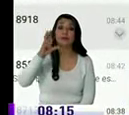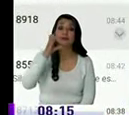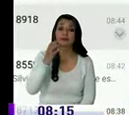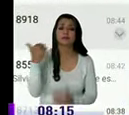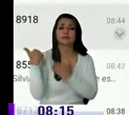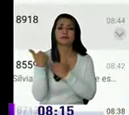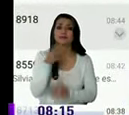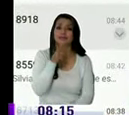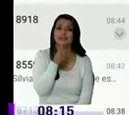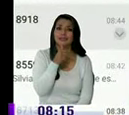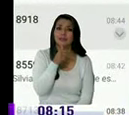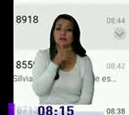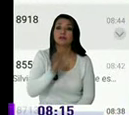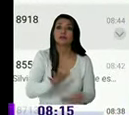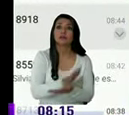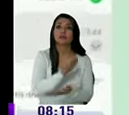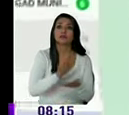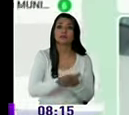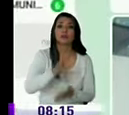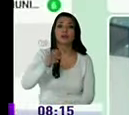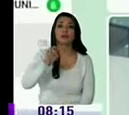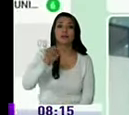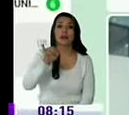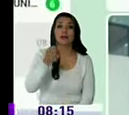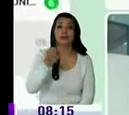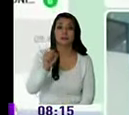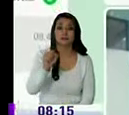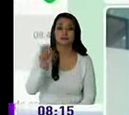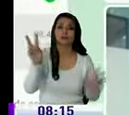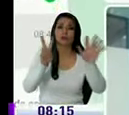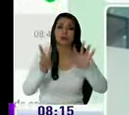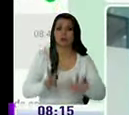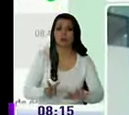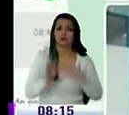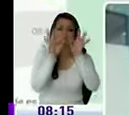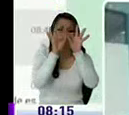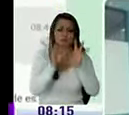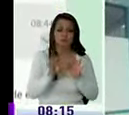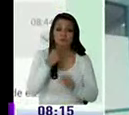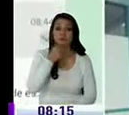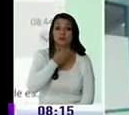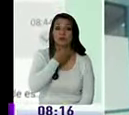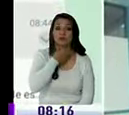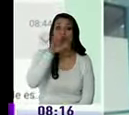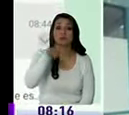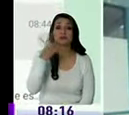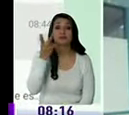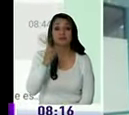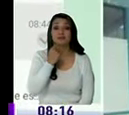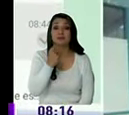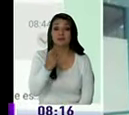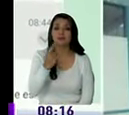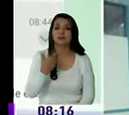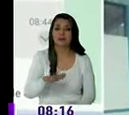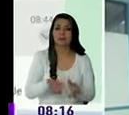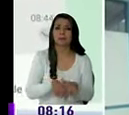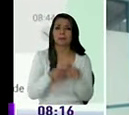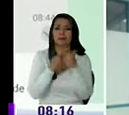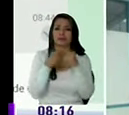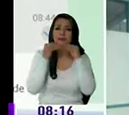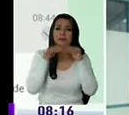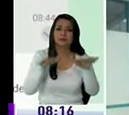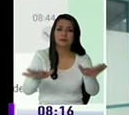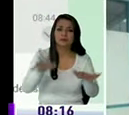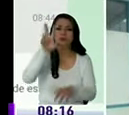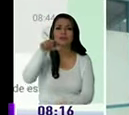compete la remodelación de la escuela Manuelita Sáenz en Coto Collado nos informaron que en agosto de 2017 que empezaría la remodelación en septiembre de 2017 y